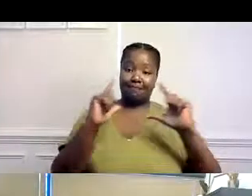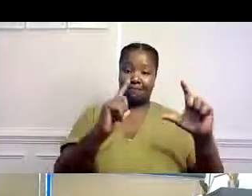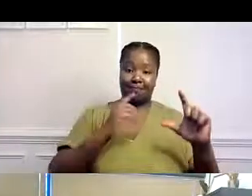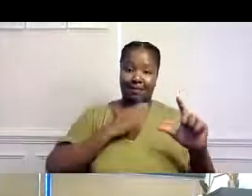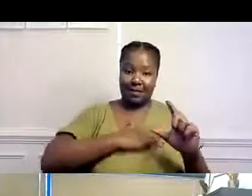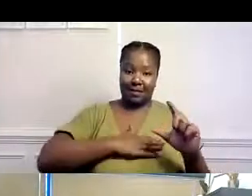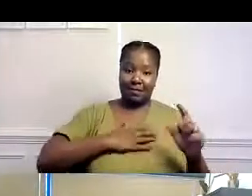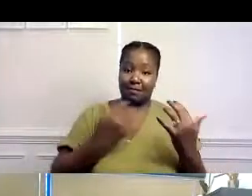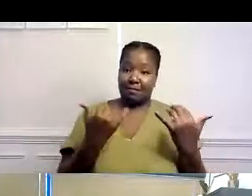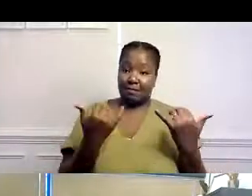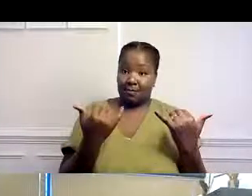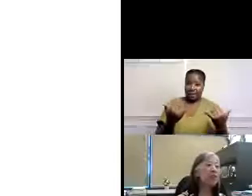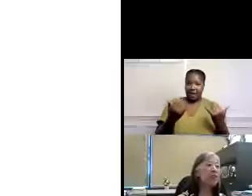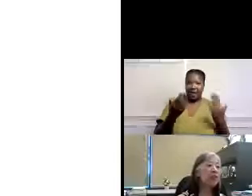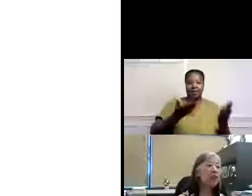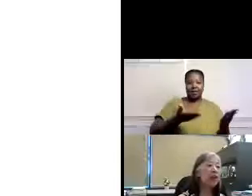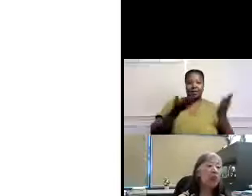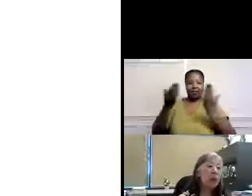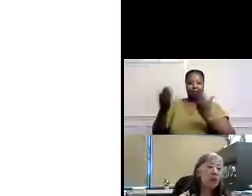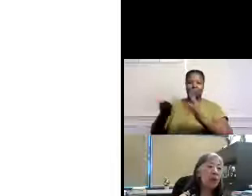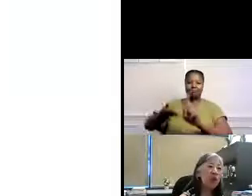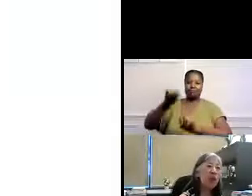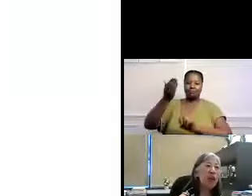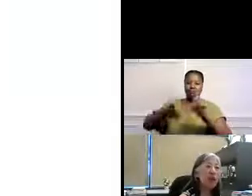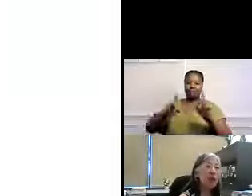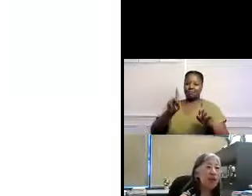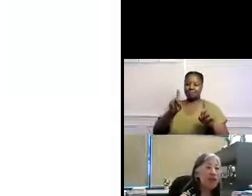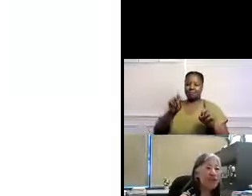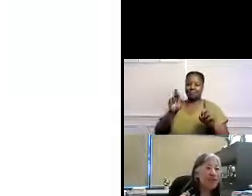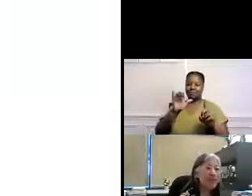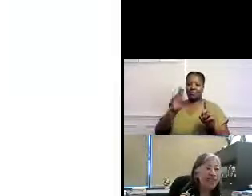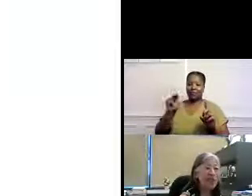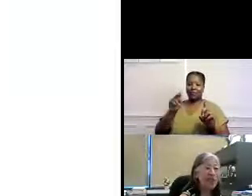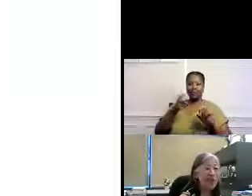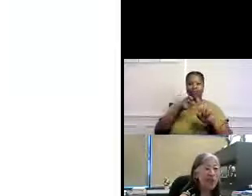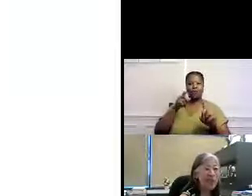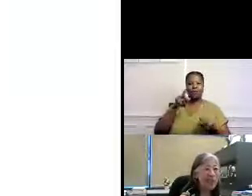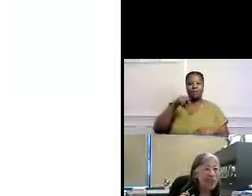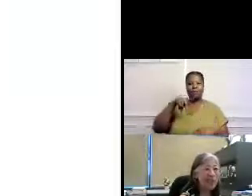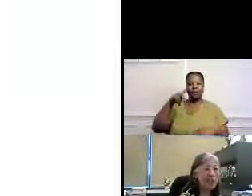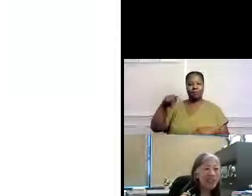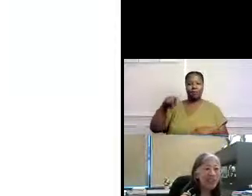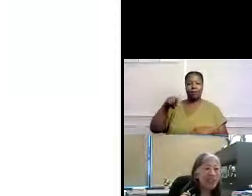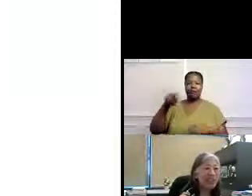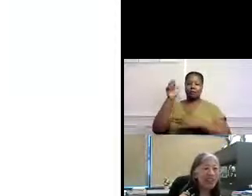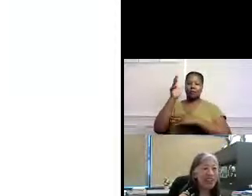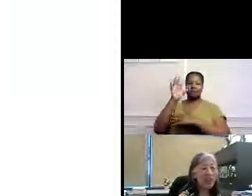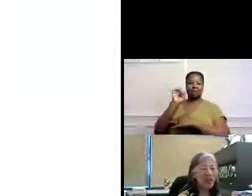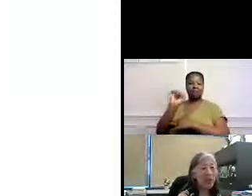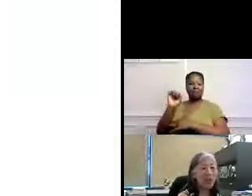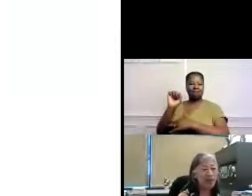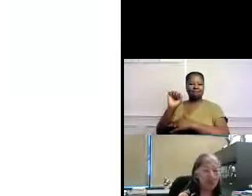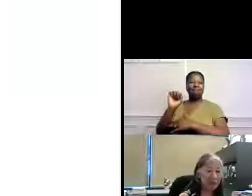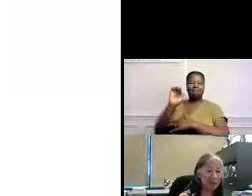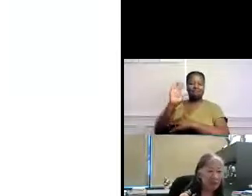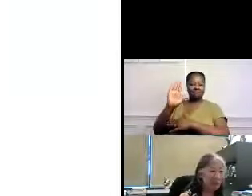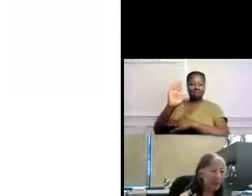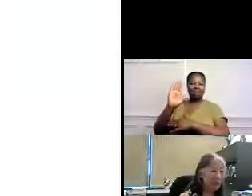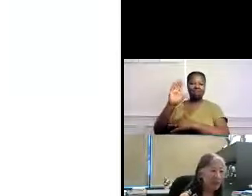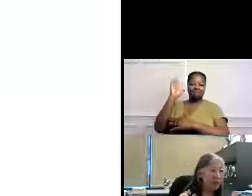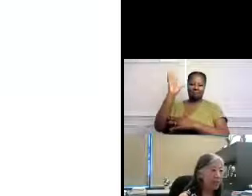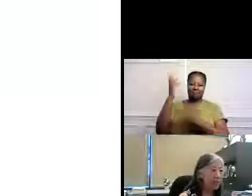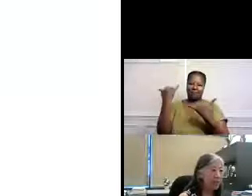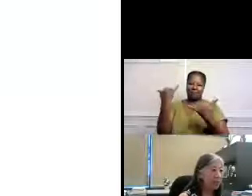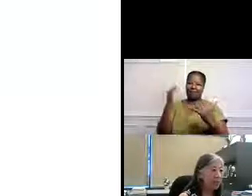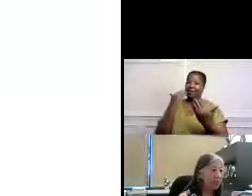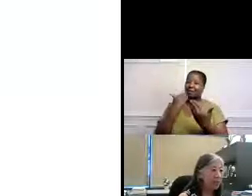página, por favor. Ahora, voy a darle la atención a Karen Moore, de la organización PathPoint, para su presentación.